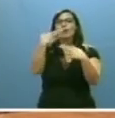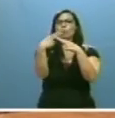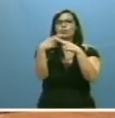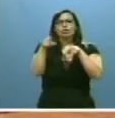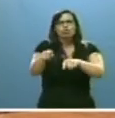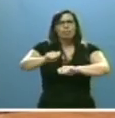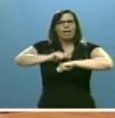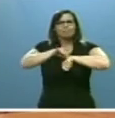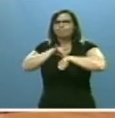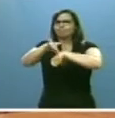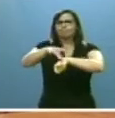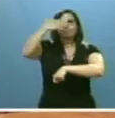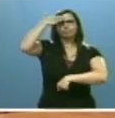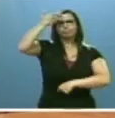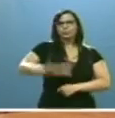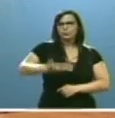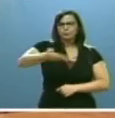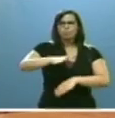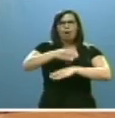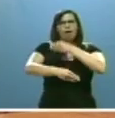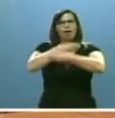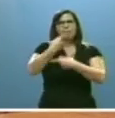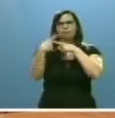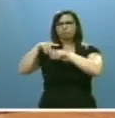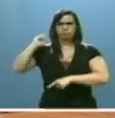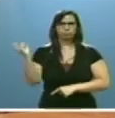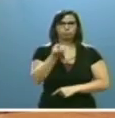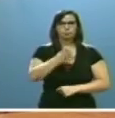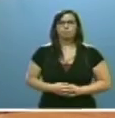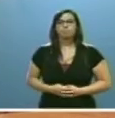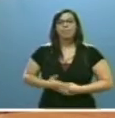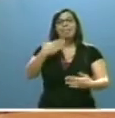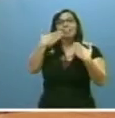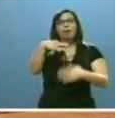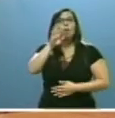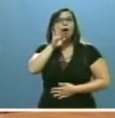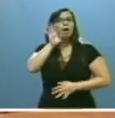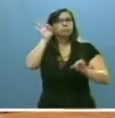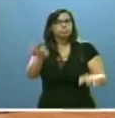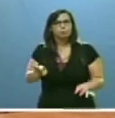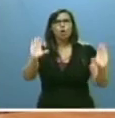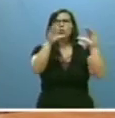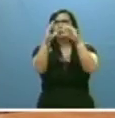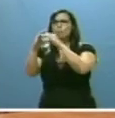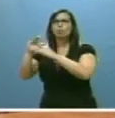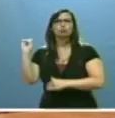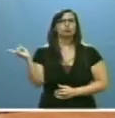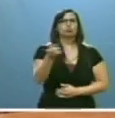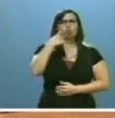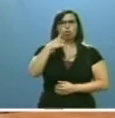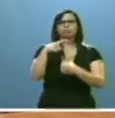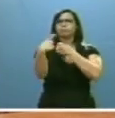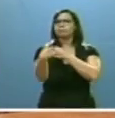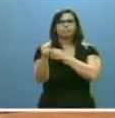guía principal en el desarrollo de todos los asuntos. Diálogo, ya he dicho, con todos los grupos de la Cámara, sin excluir a